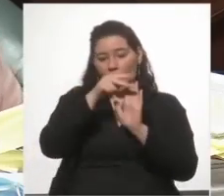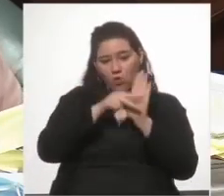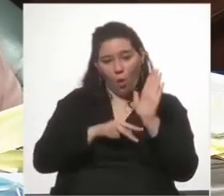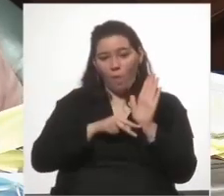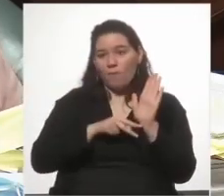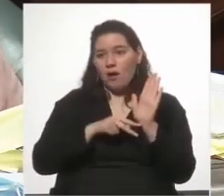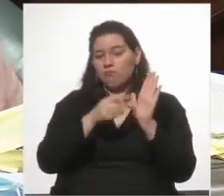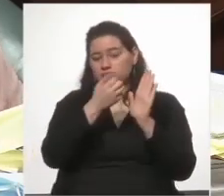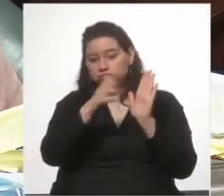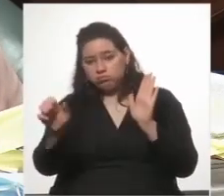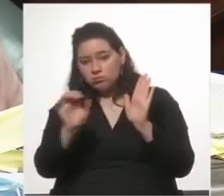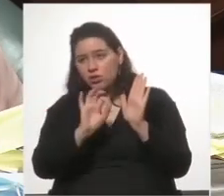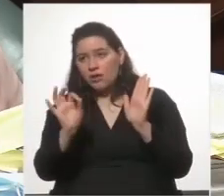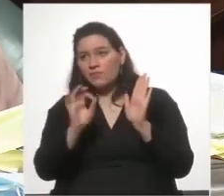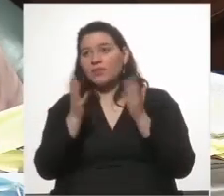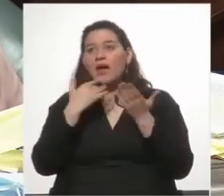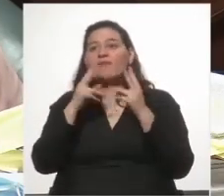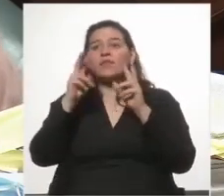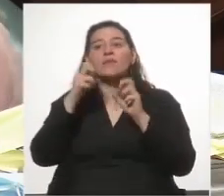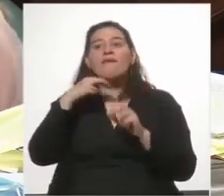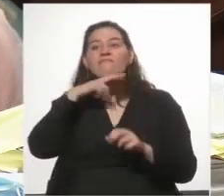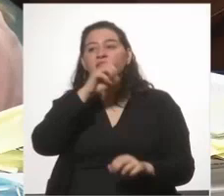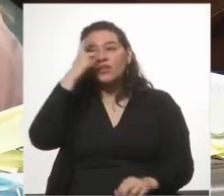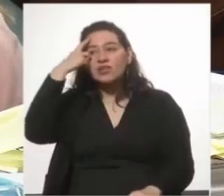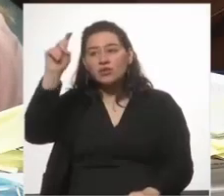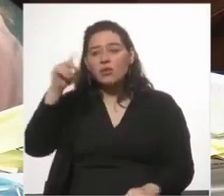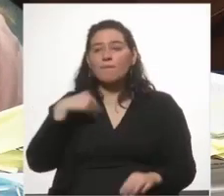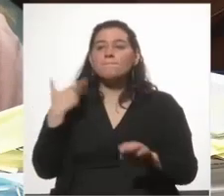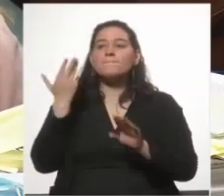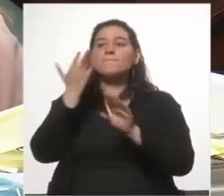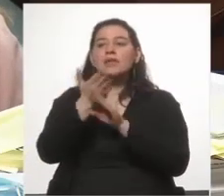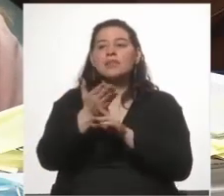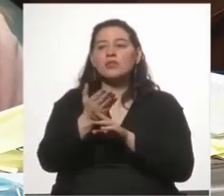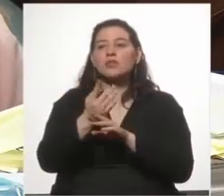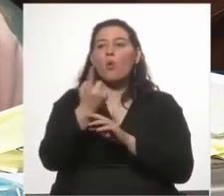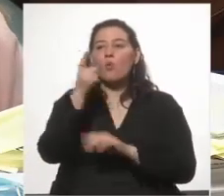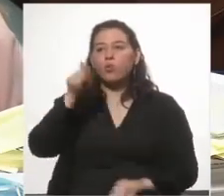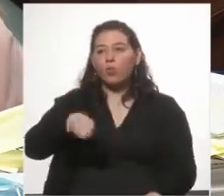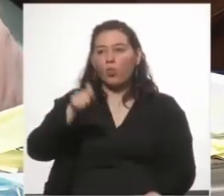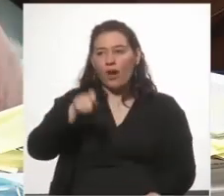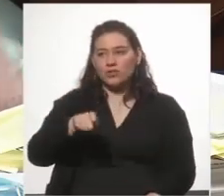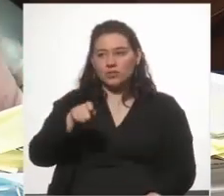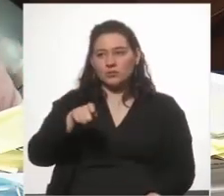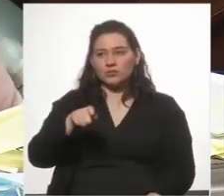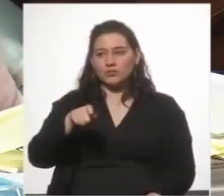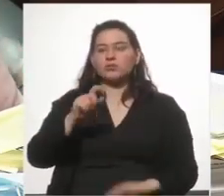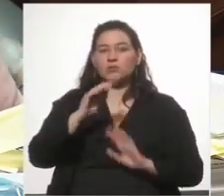hablando de falsificación ideológica solicitado por un juez de la Nación.